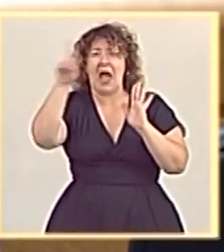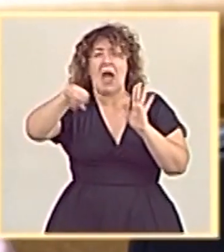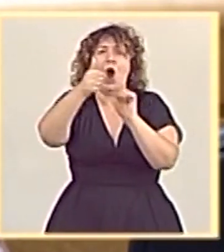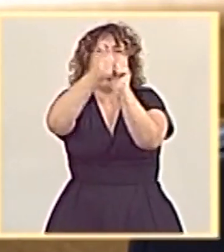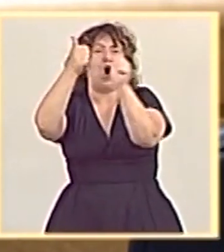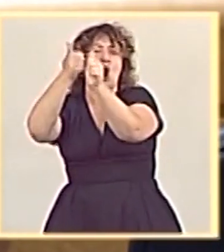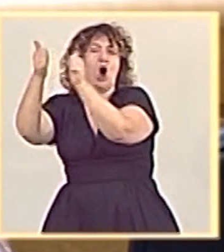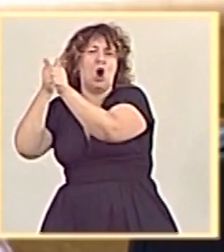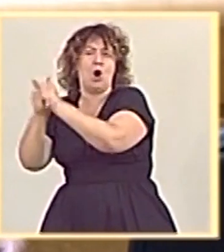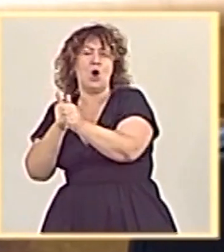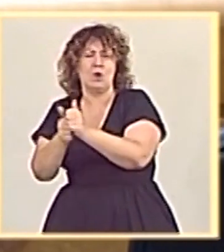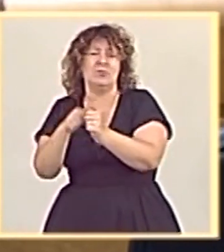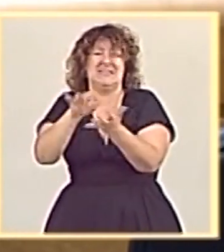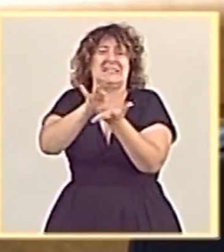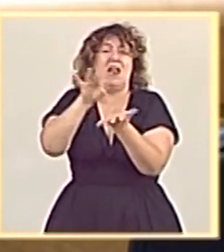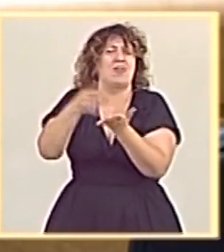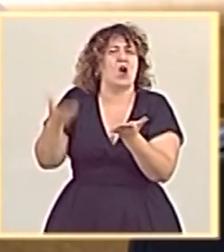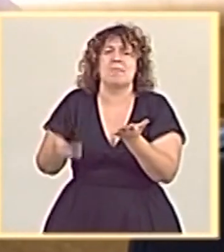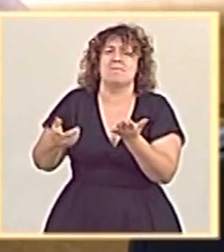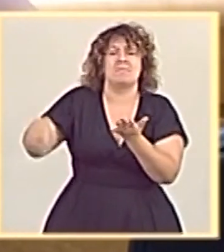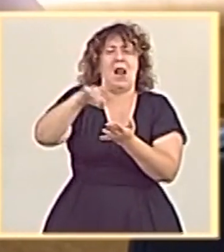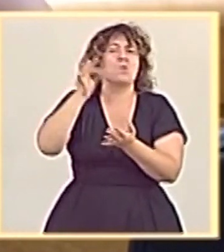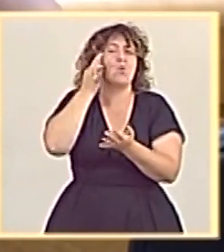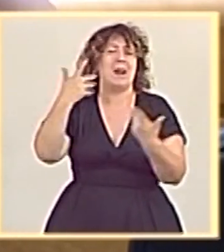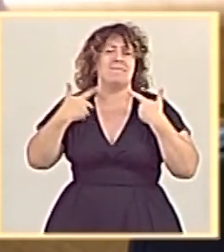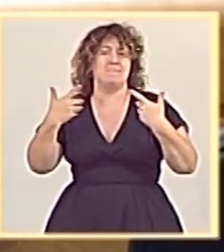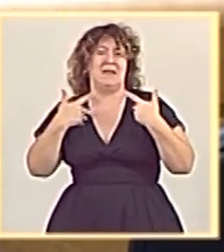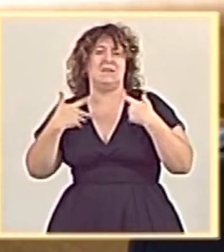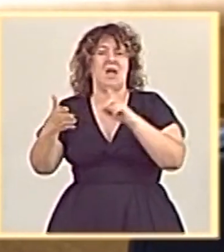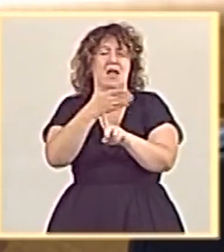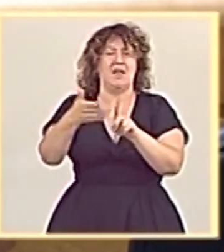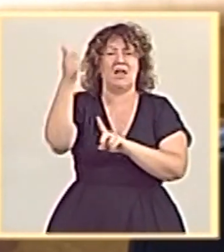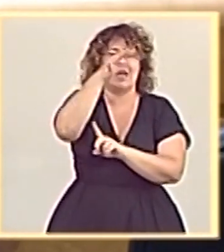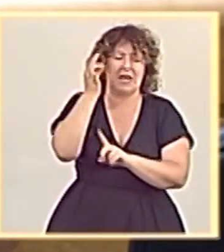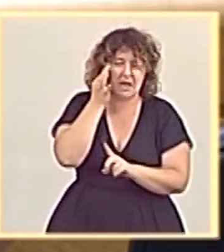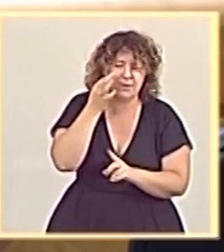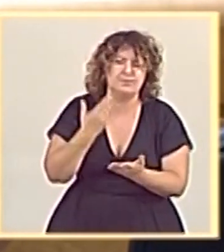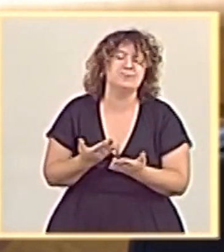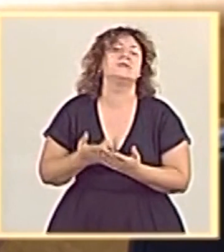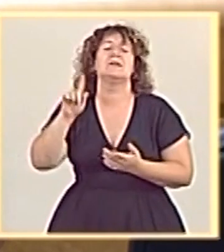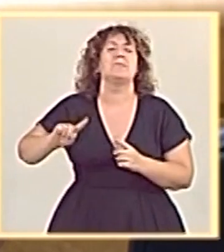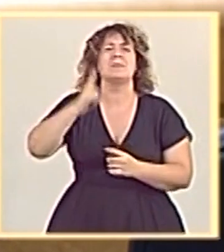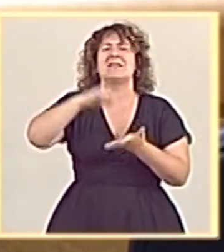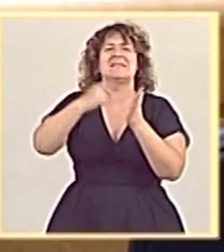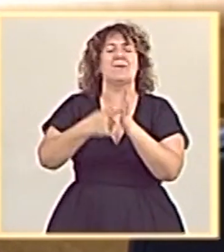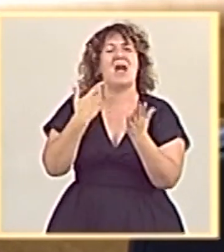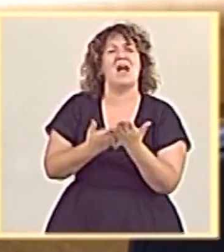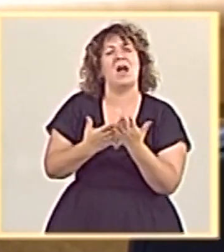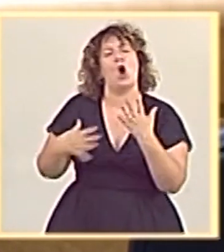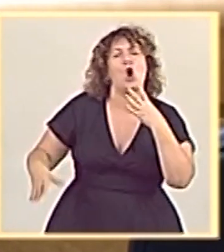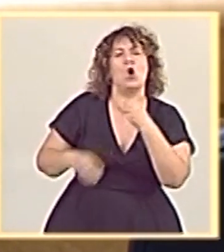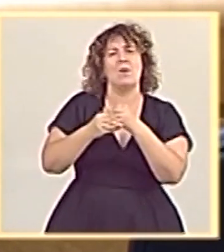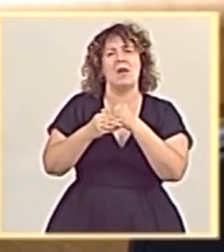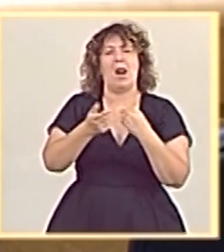conversión en servicios esenciales de los servicios que protegen a las mujeres víctimas de violencia de género. Hemos creado el primer sistema de acreditación complementario al